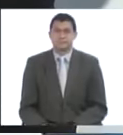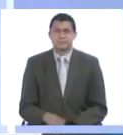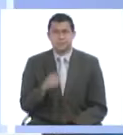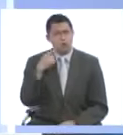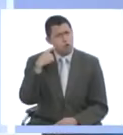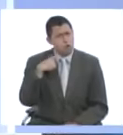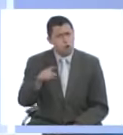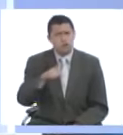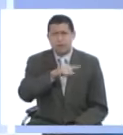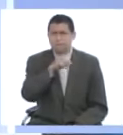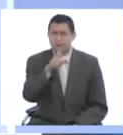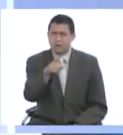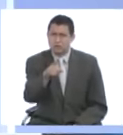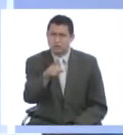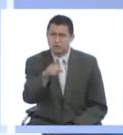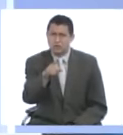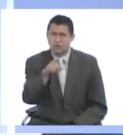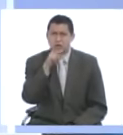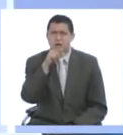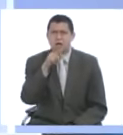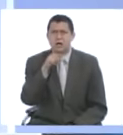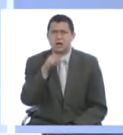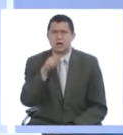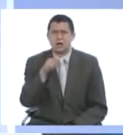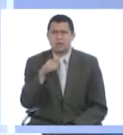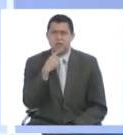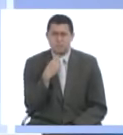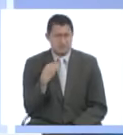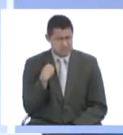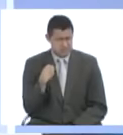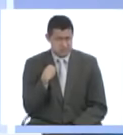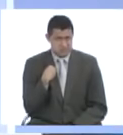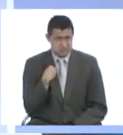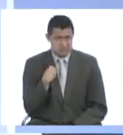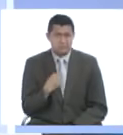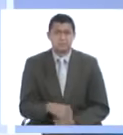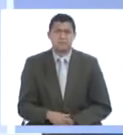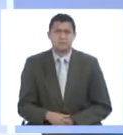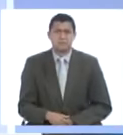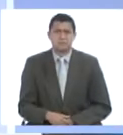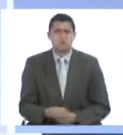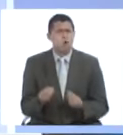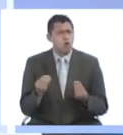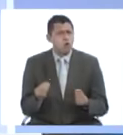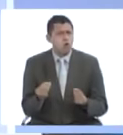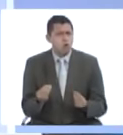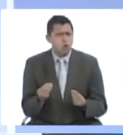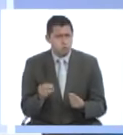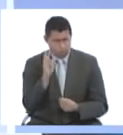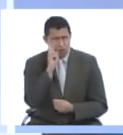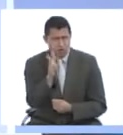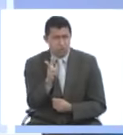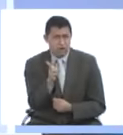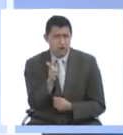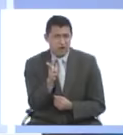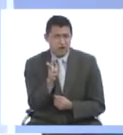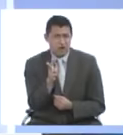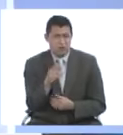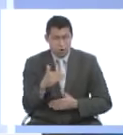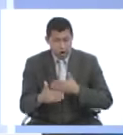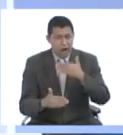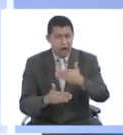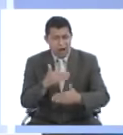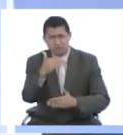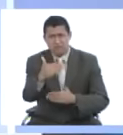También nos llegó una pregunta a través de nuestro control de estudio, y nos preguntan lo siguiente, ¿cómo ven ustedes los